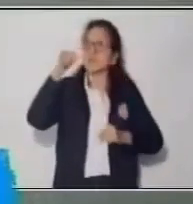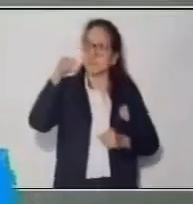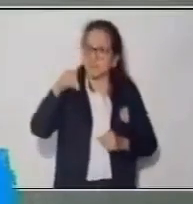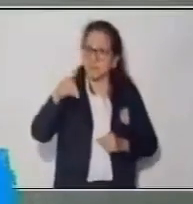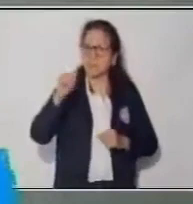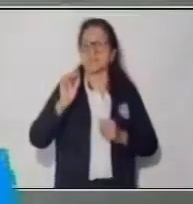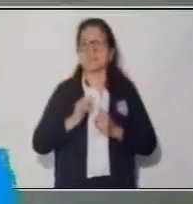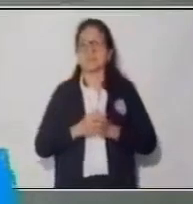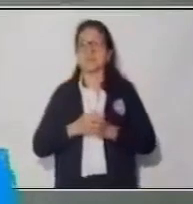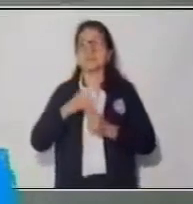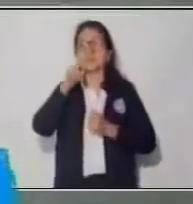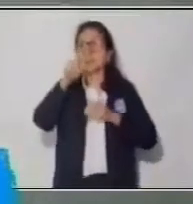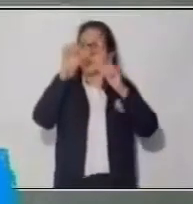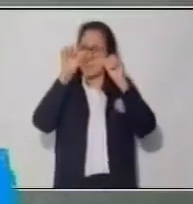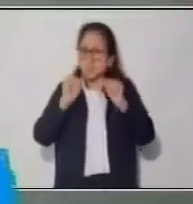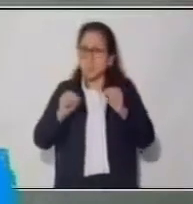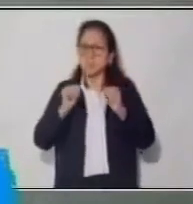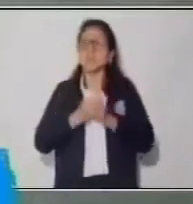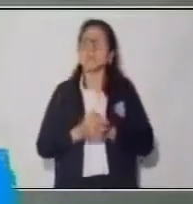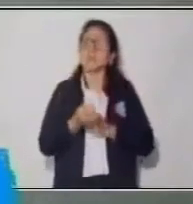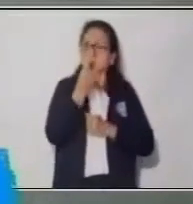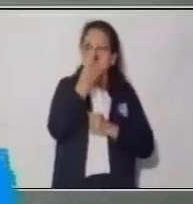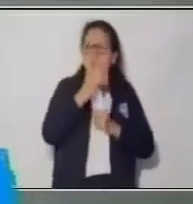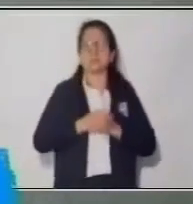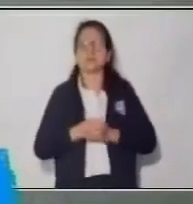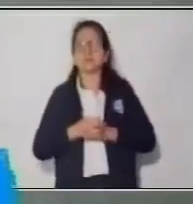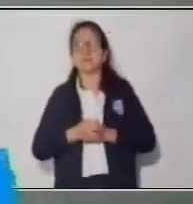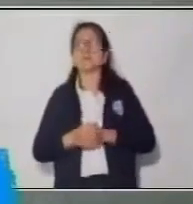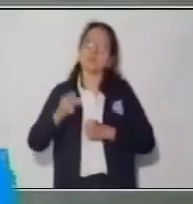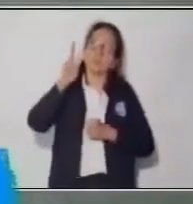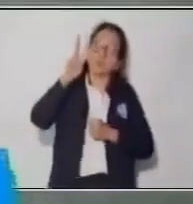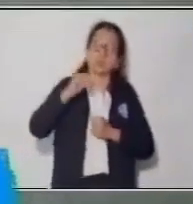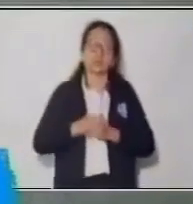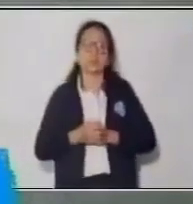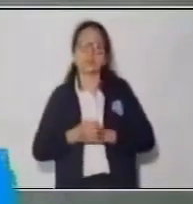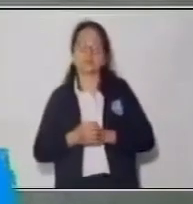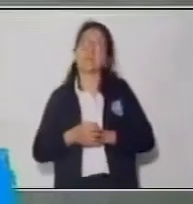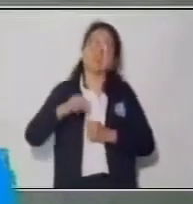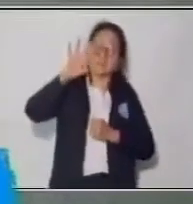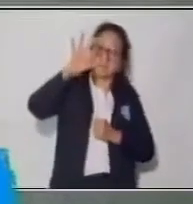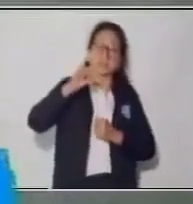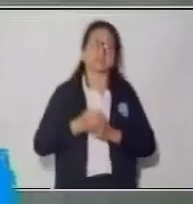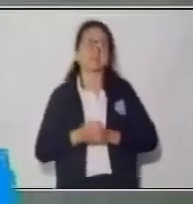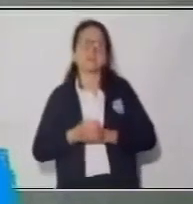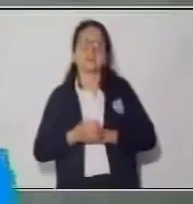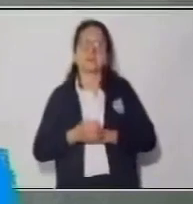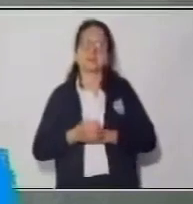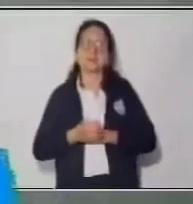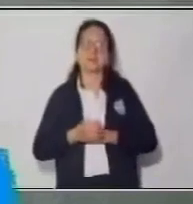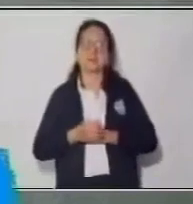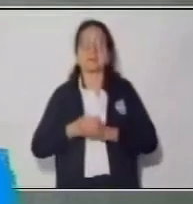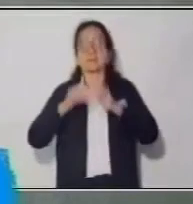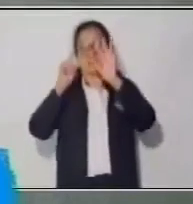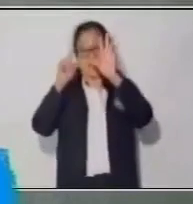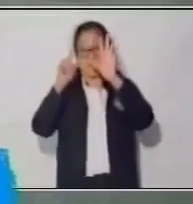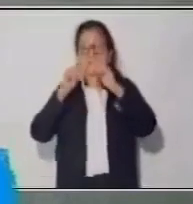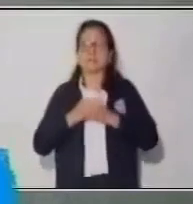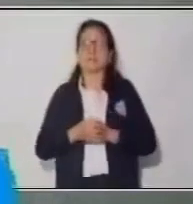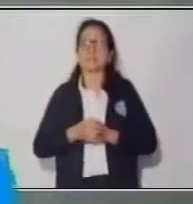que puede ser el 1, el 2, el 3 y el 6.